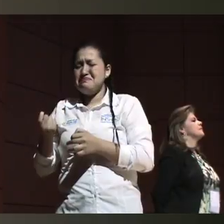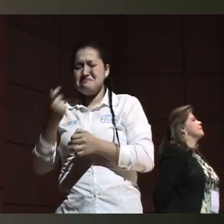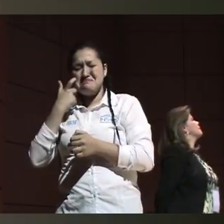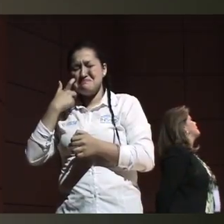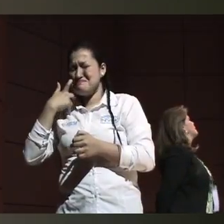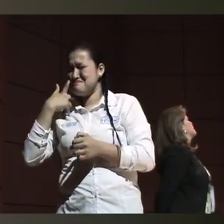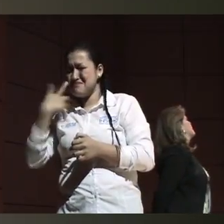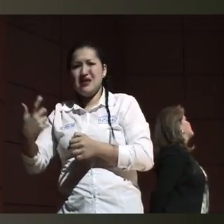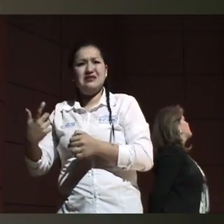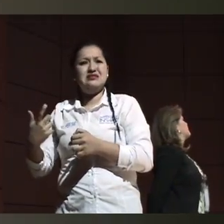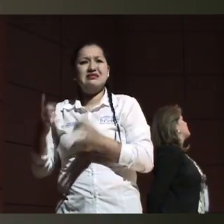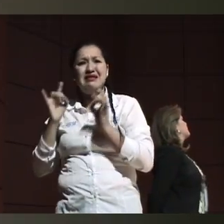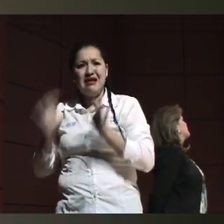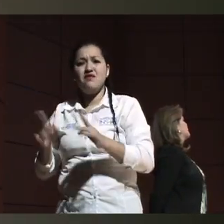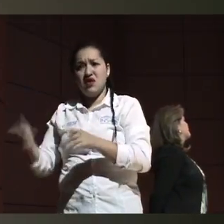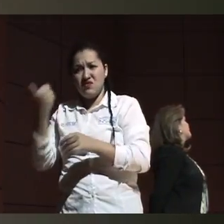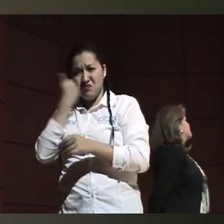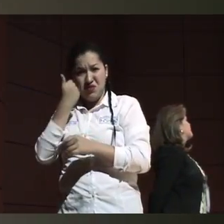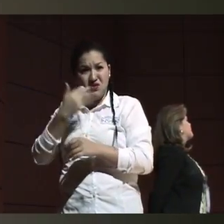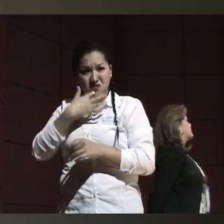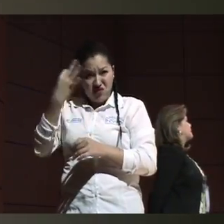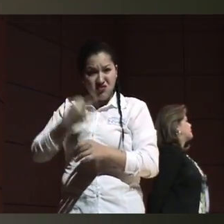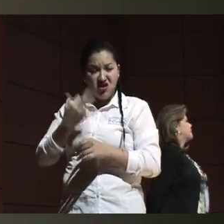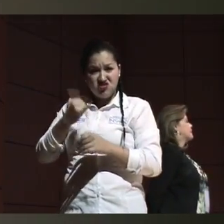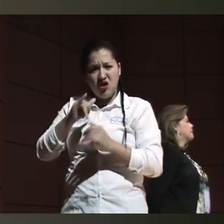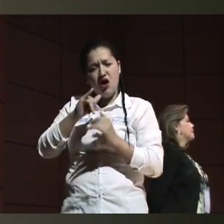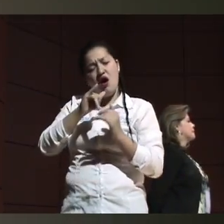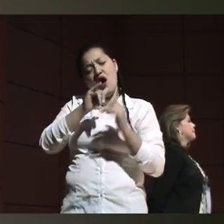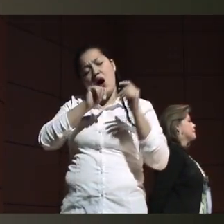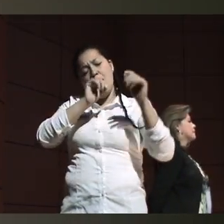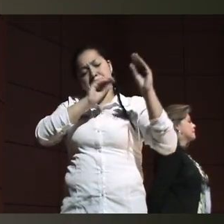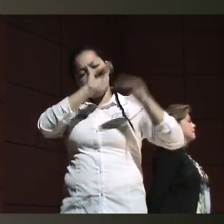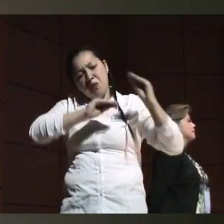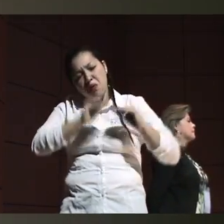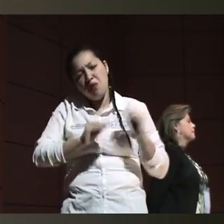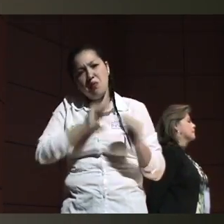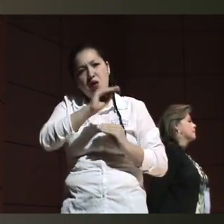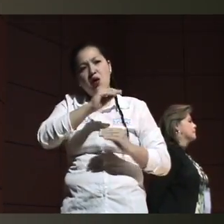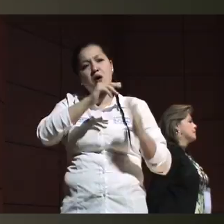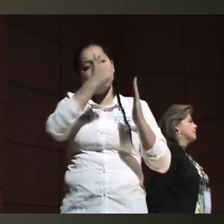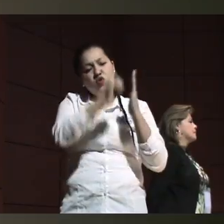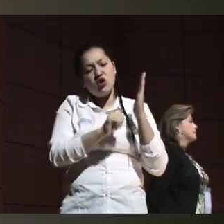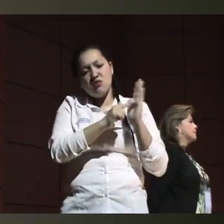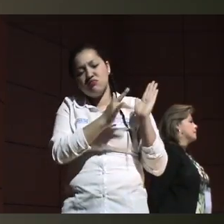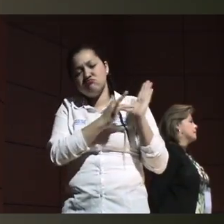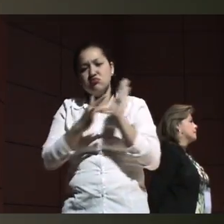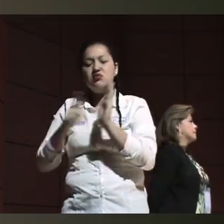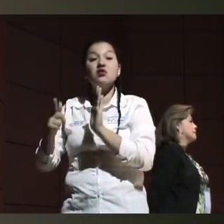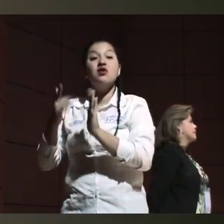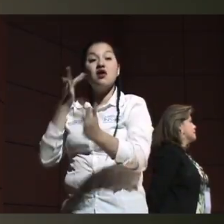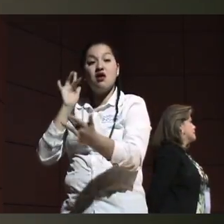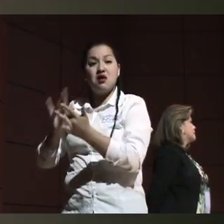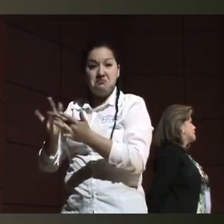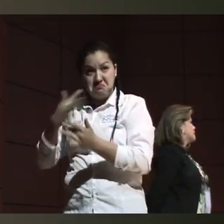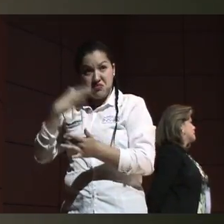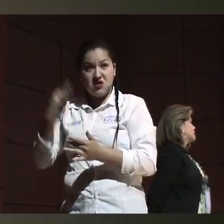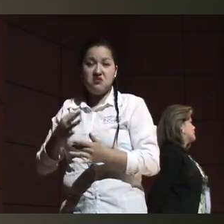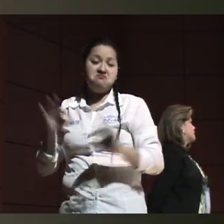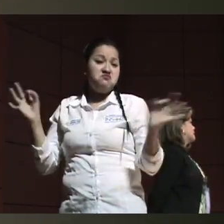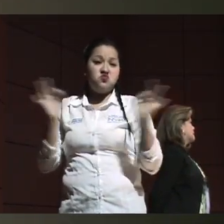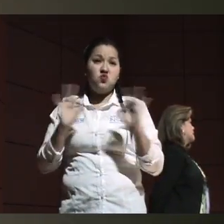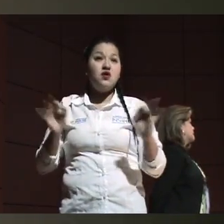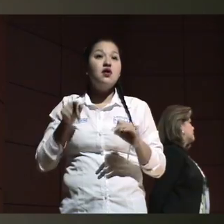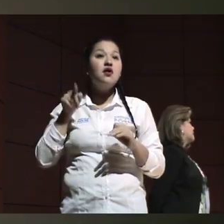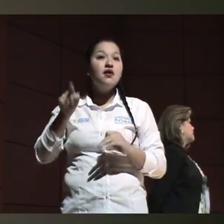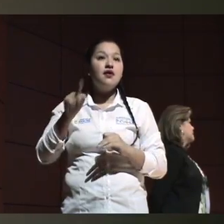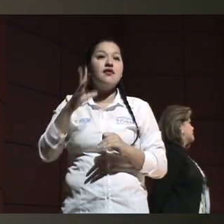se encuentra preparado? Primero, porque se trata igual de enfermedad crónica, a pesar de que hay una ley. Cómo las EPS y cómo el sistema de salud las aplica, ahí es donde viene la